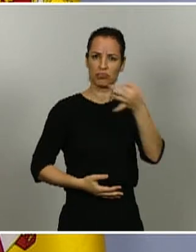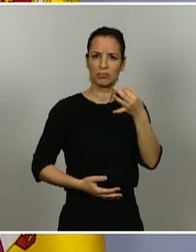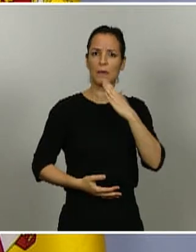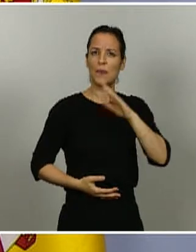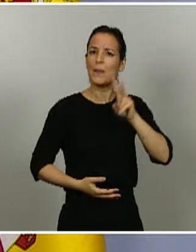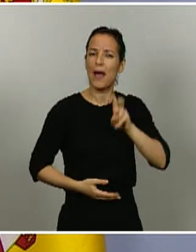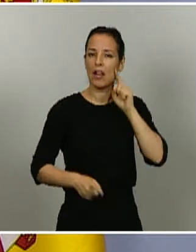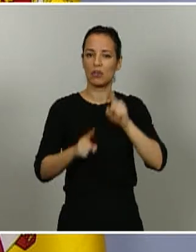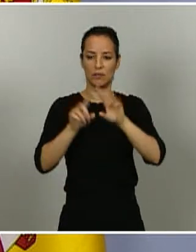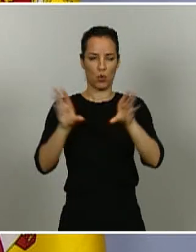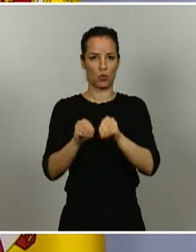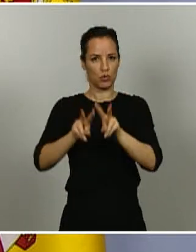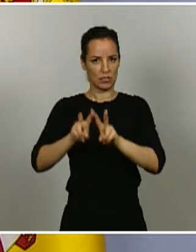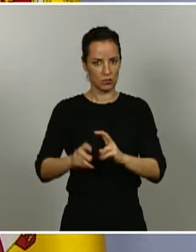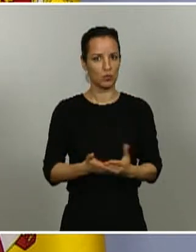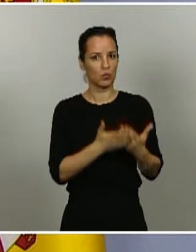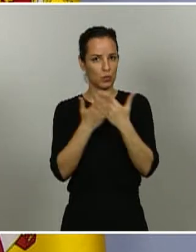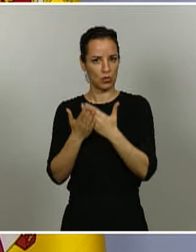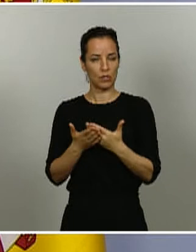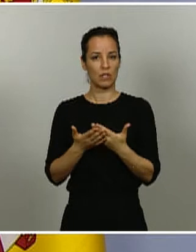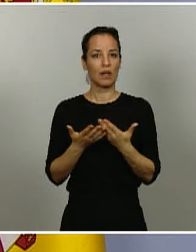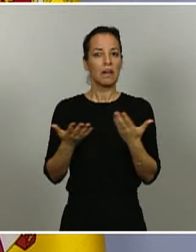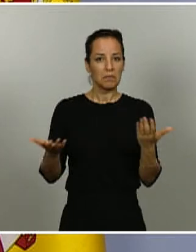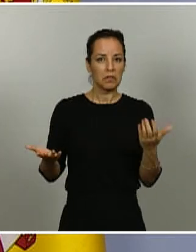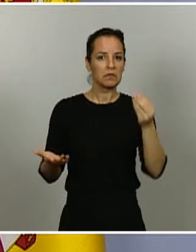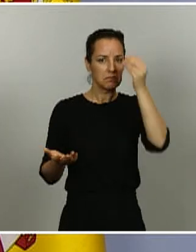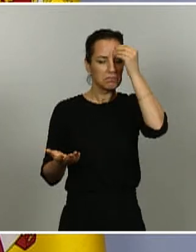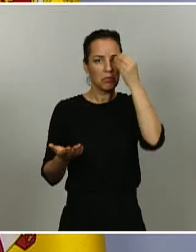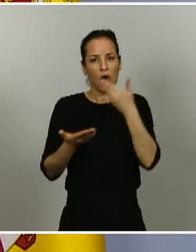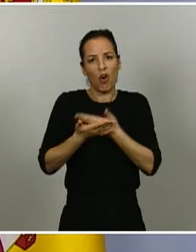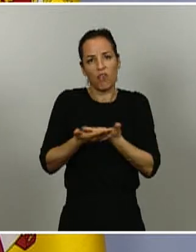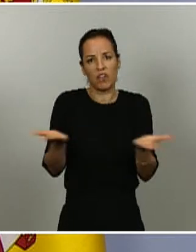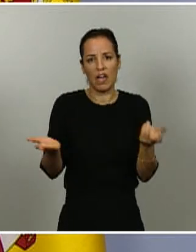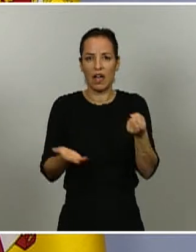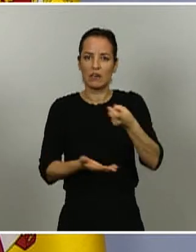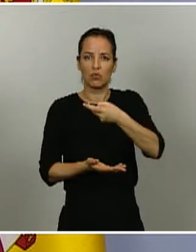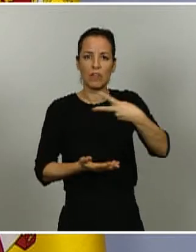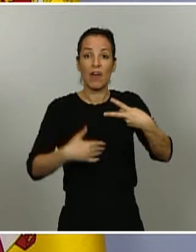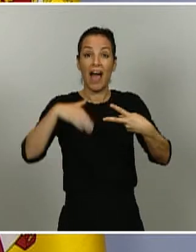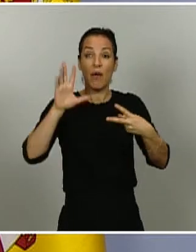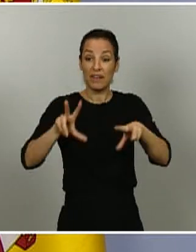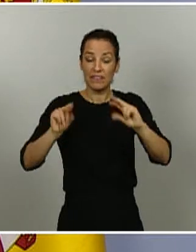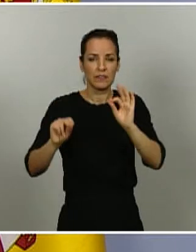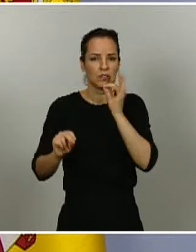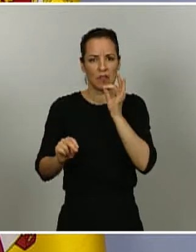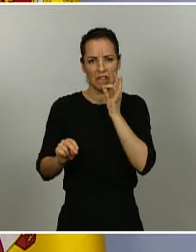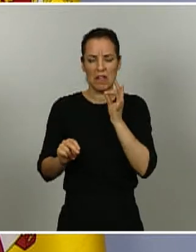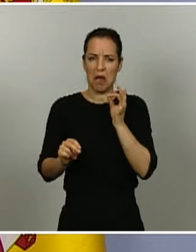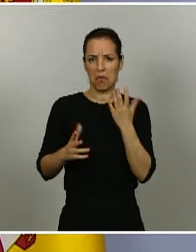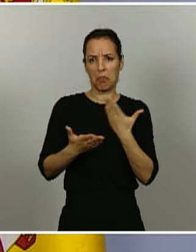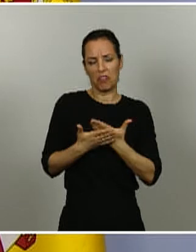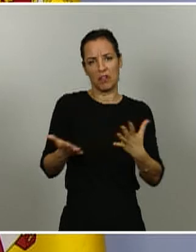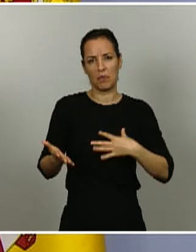y por tanto creemos que podemos confiar en los resultados aun siendo preliminares que hemos obtenido.